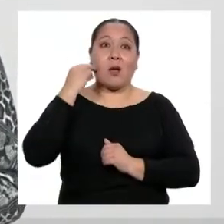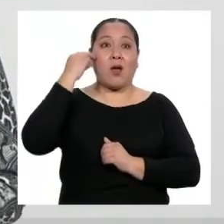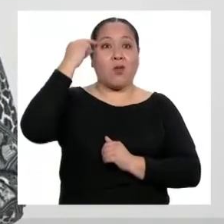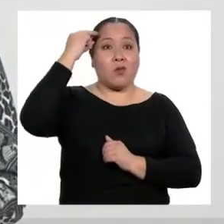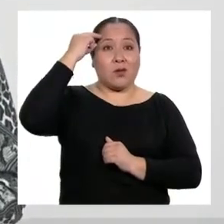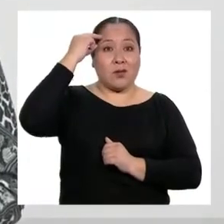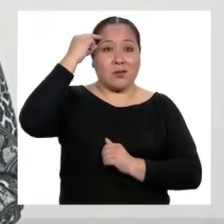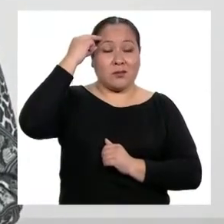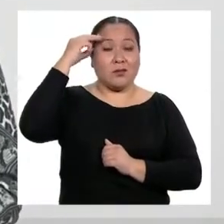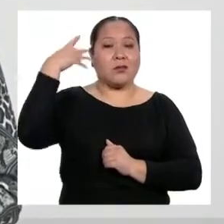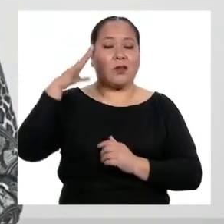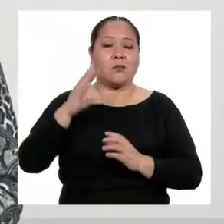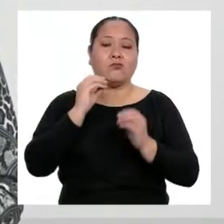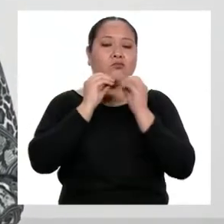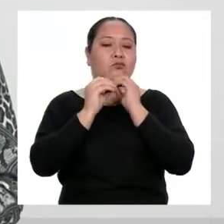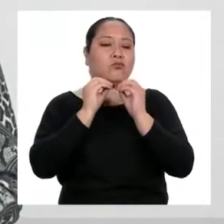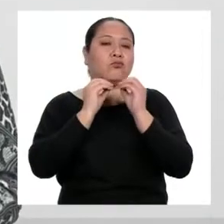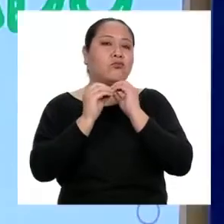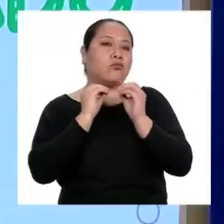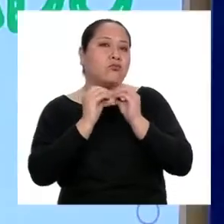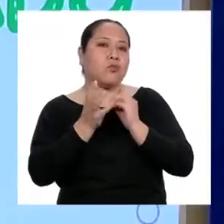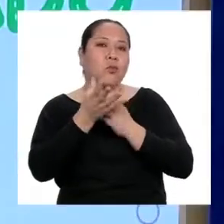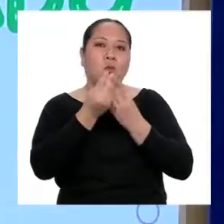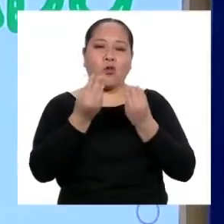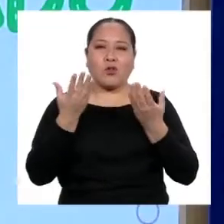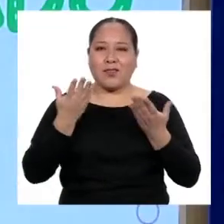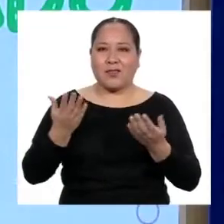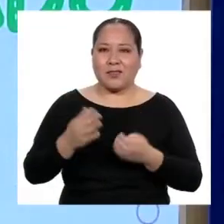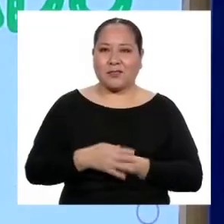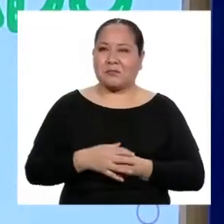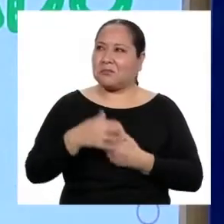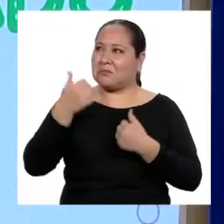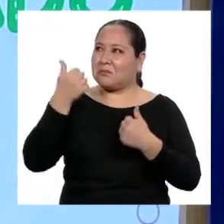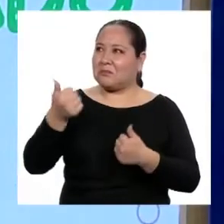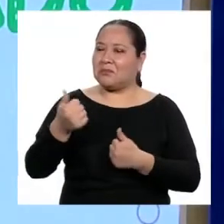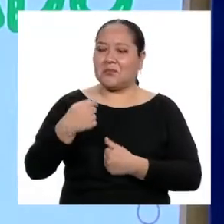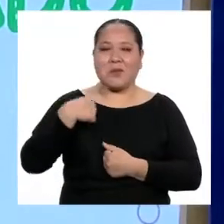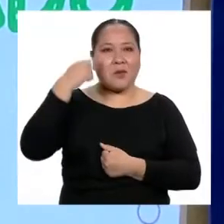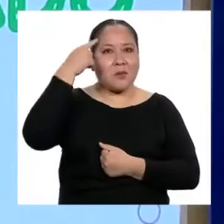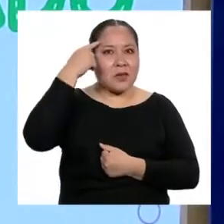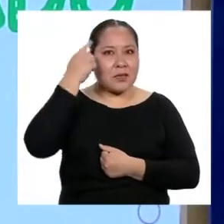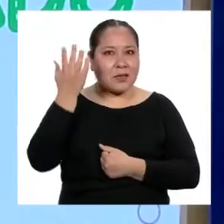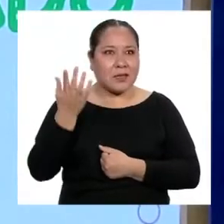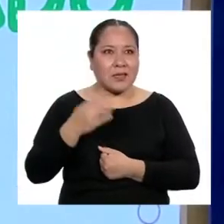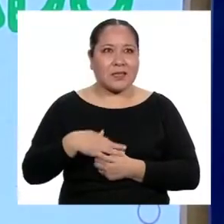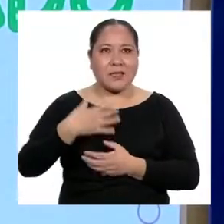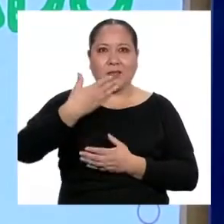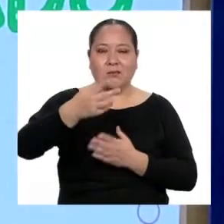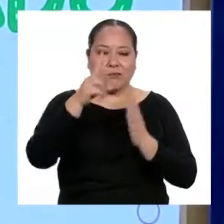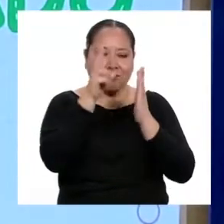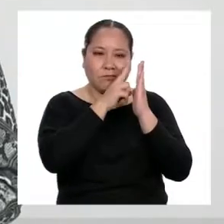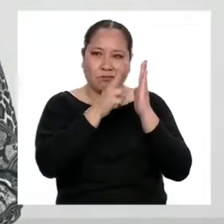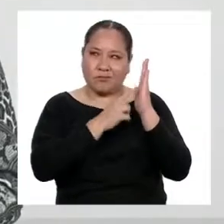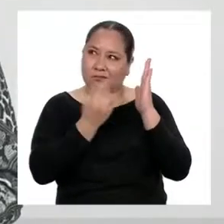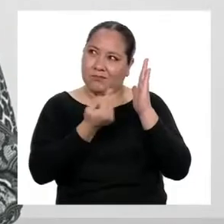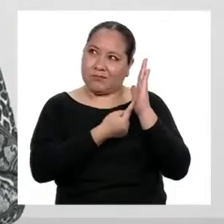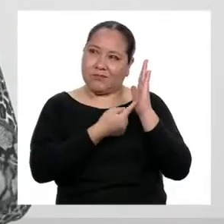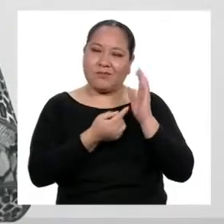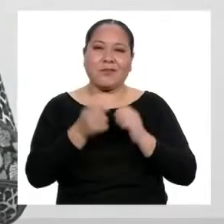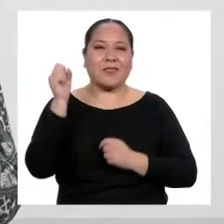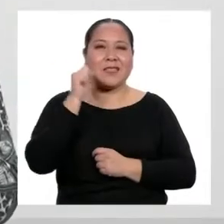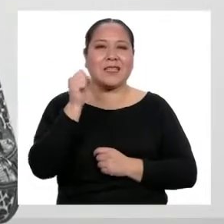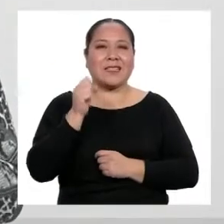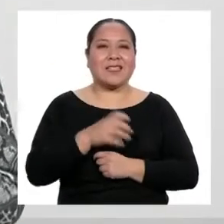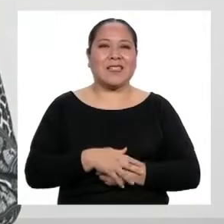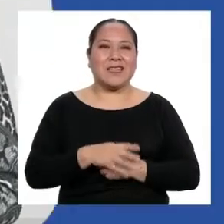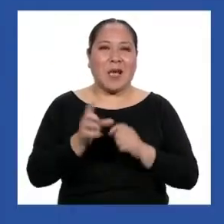hemos sabido reconciliar muchas cosas. ¡Qué bueno! ¿Le parece si pasamos a la lectura del texto? ¡Claro que sí!